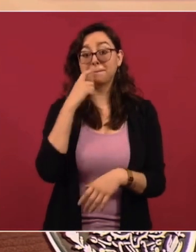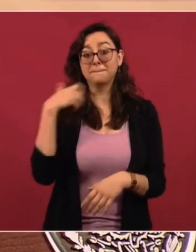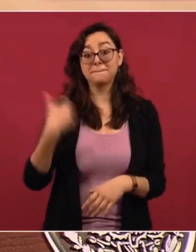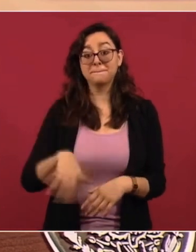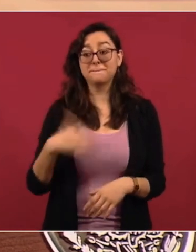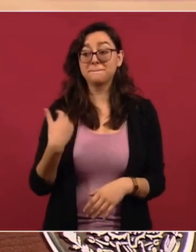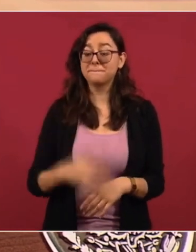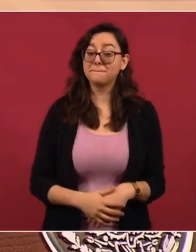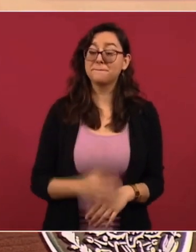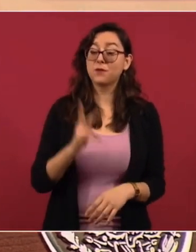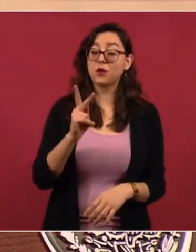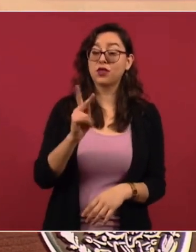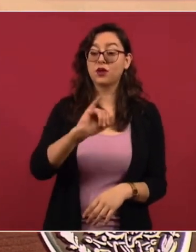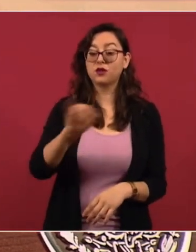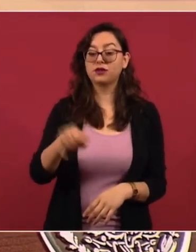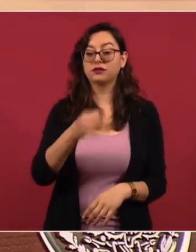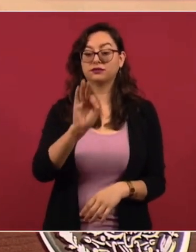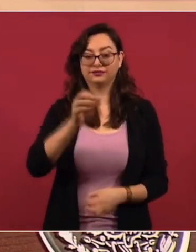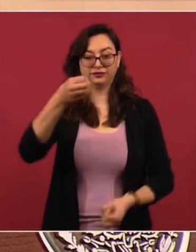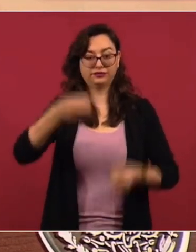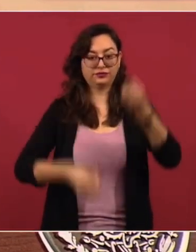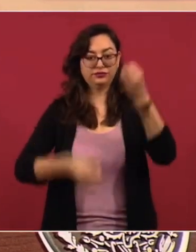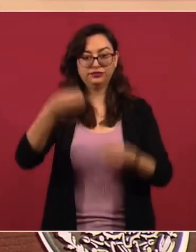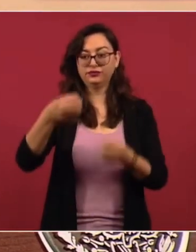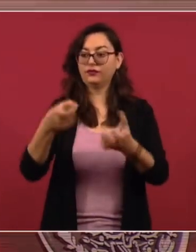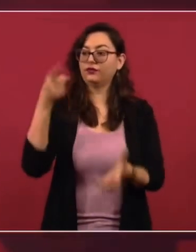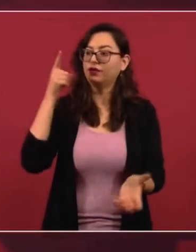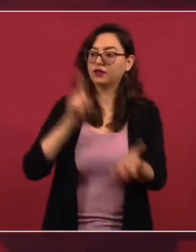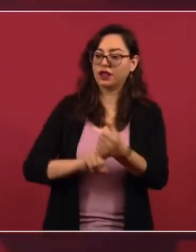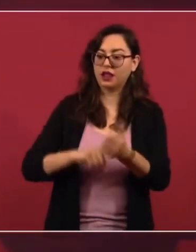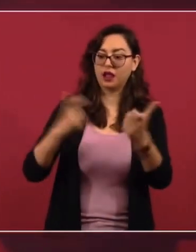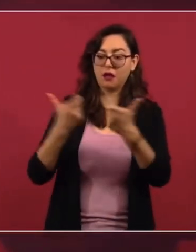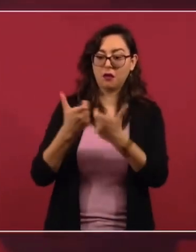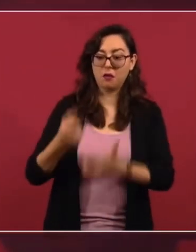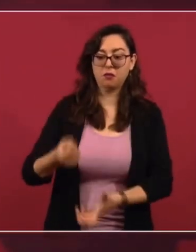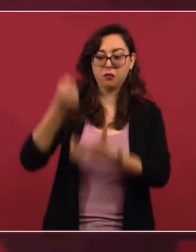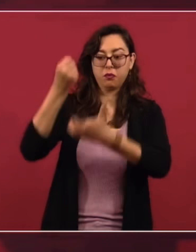Judicial, porque esto no lo sabe la gente,